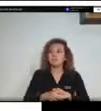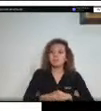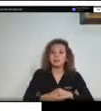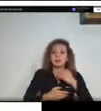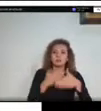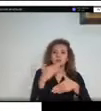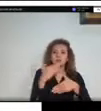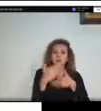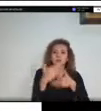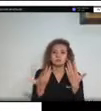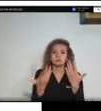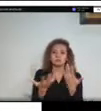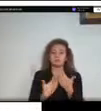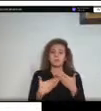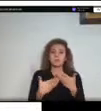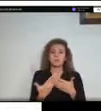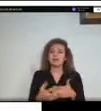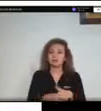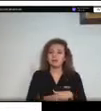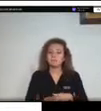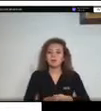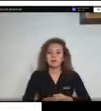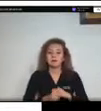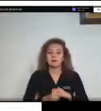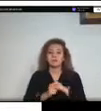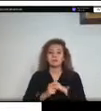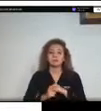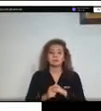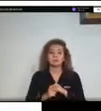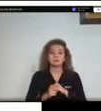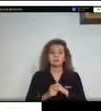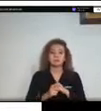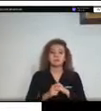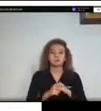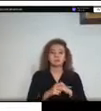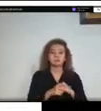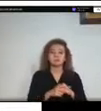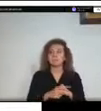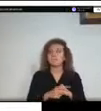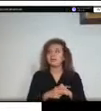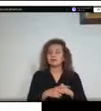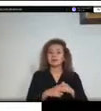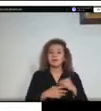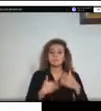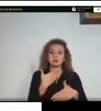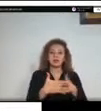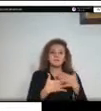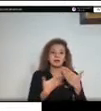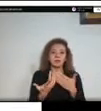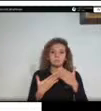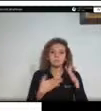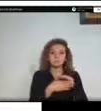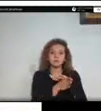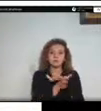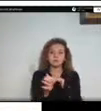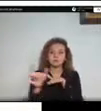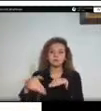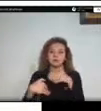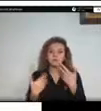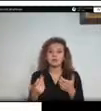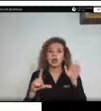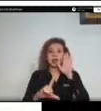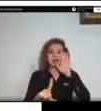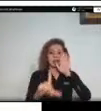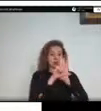en la zona del Catatumbo en el sur del país donde los grupos al margen de la ley atentan en contra de nuestra